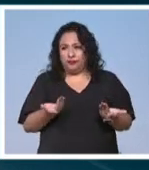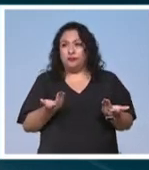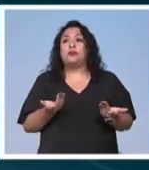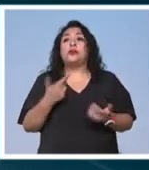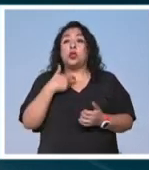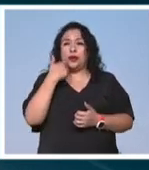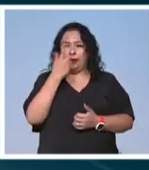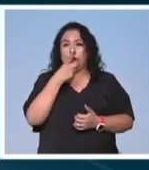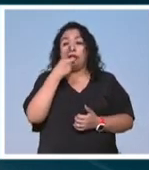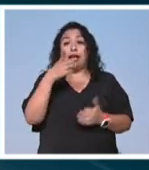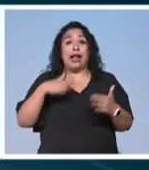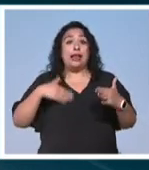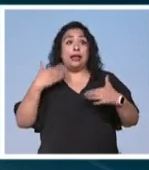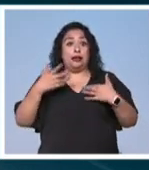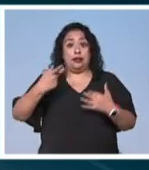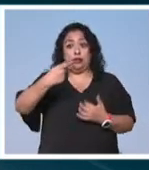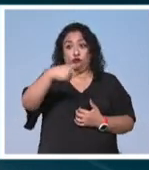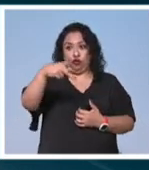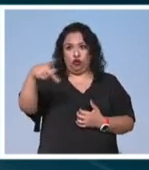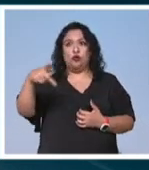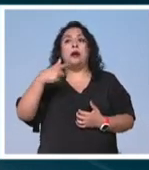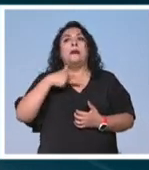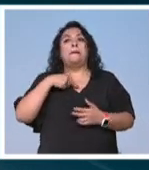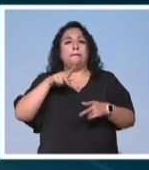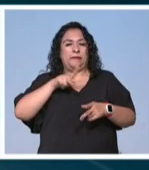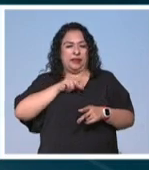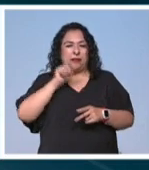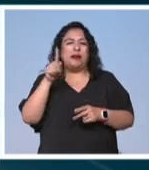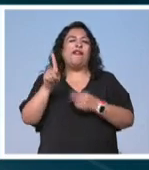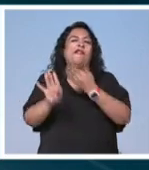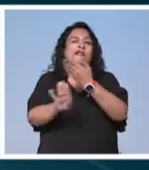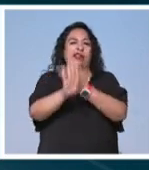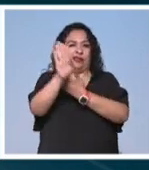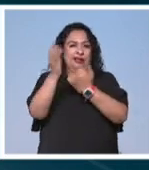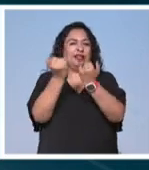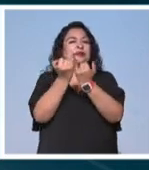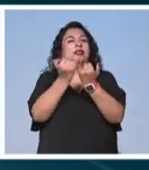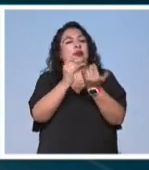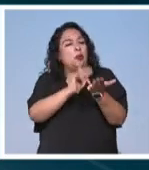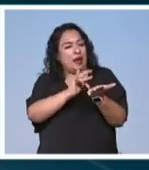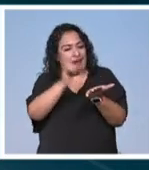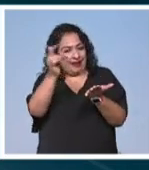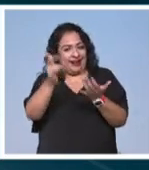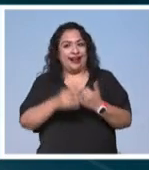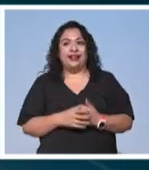quisiera decir que la alegría es de ellos y mía. Quiere decir, estos fantasmas también están agradeciendo.